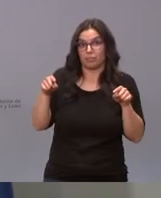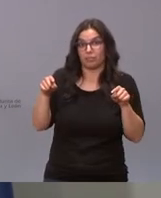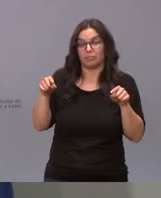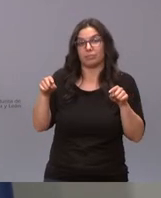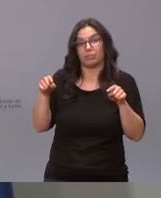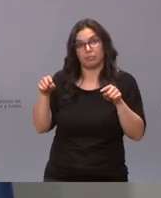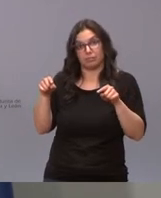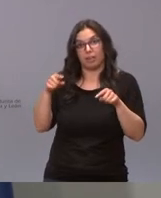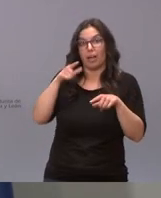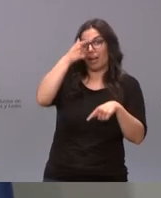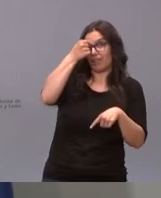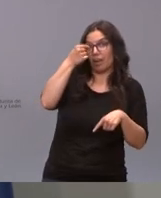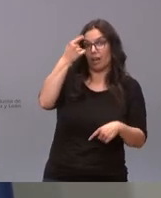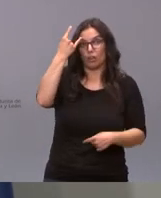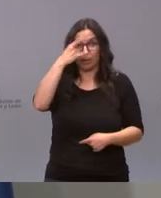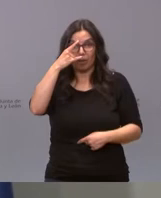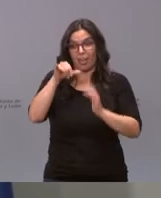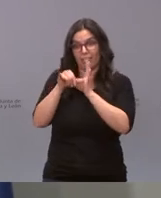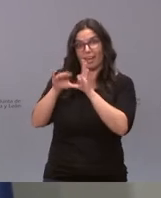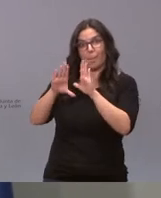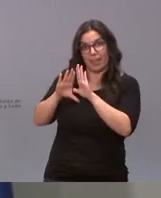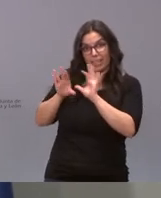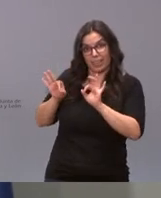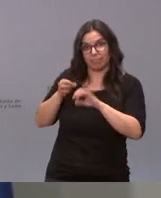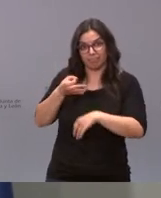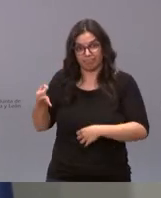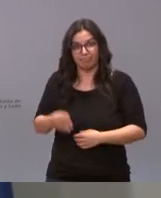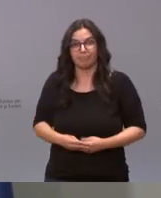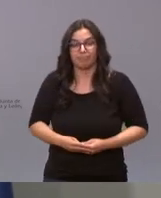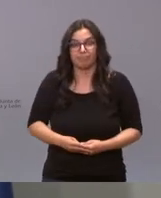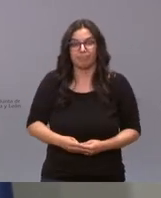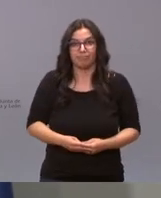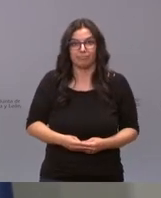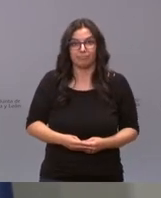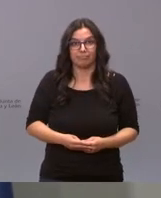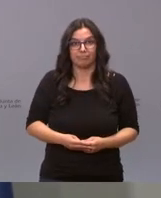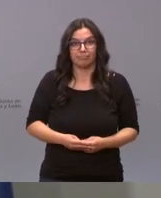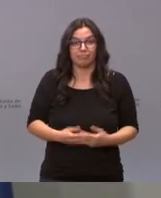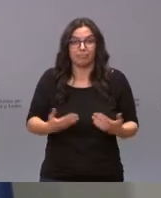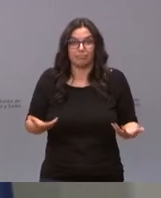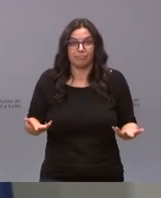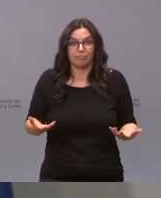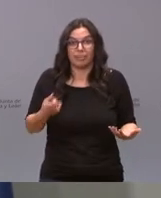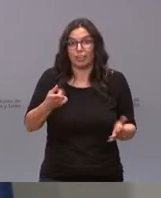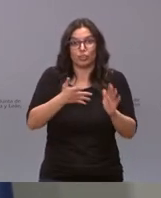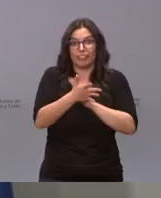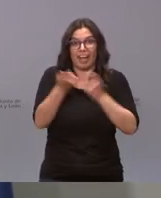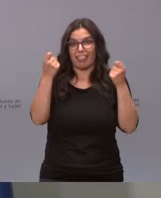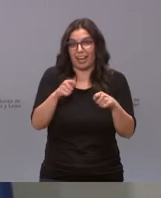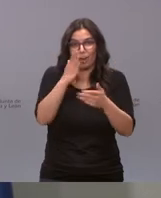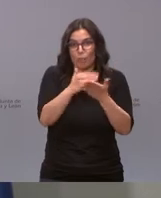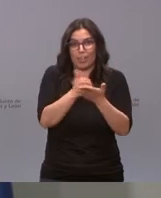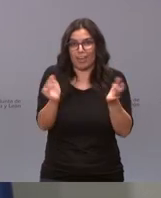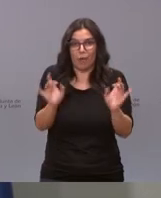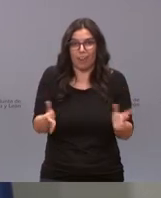Salamanca a Madrid correcto eso es un confinamiento autonómico y